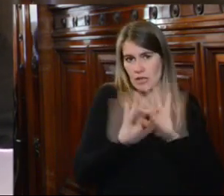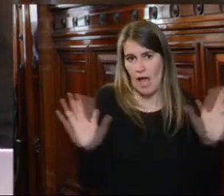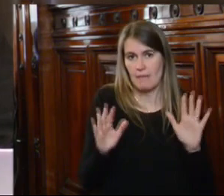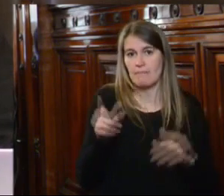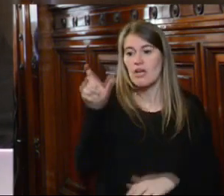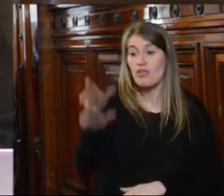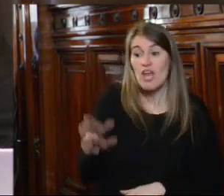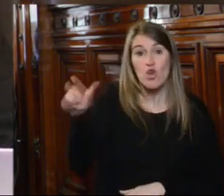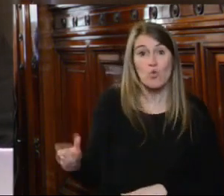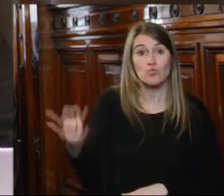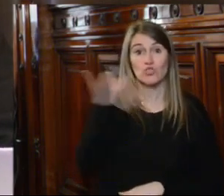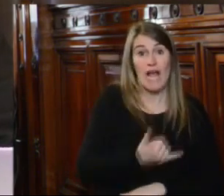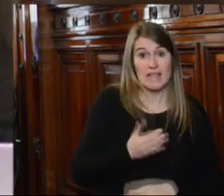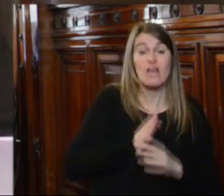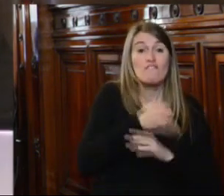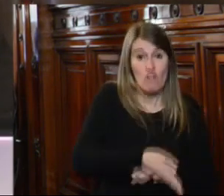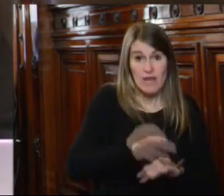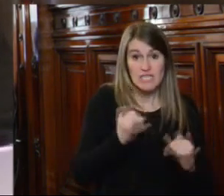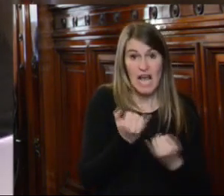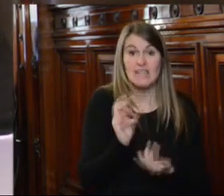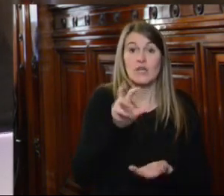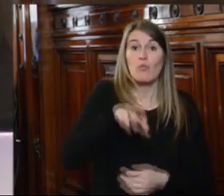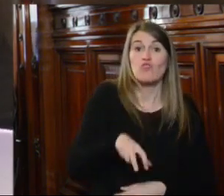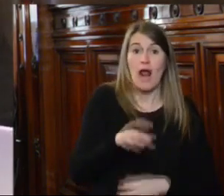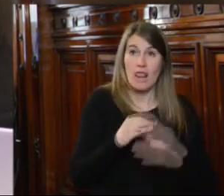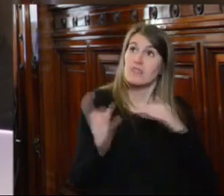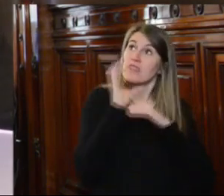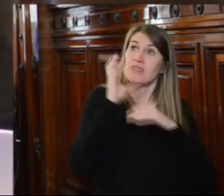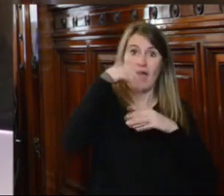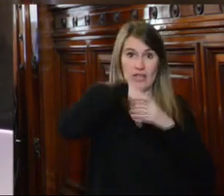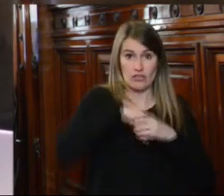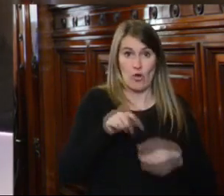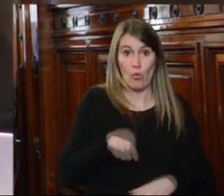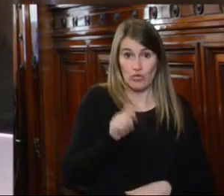acudieron al Tribunal de lo Contencioso Administrativo como surge probado